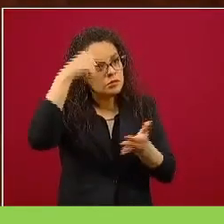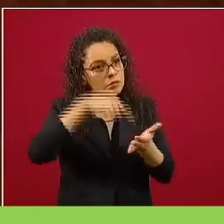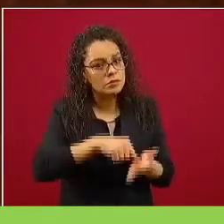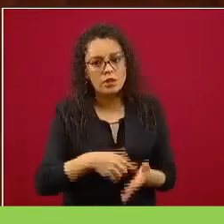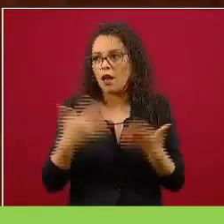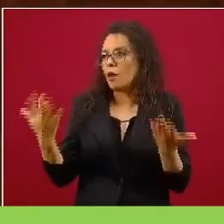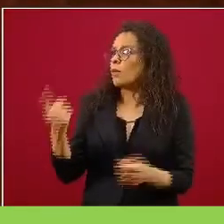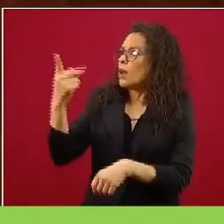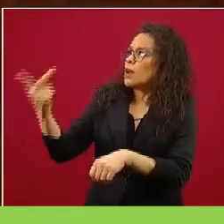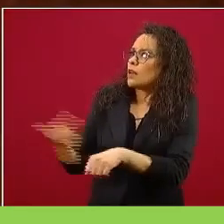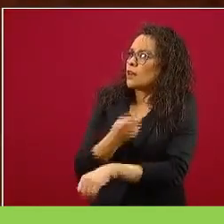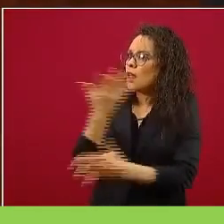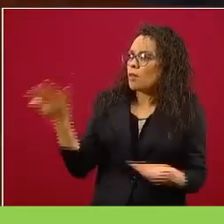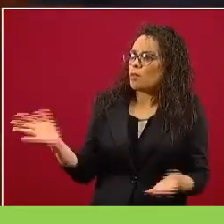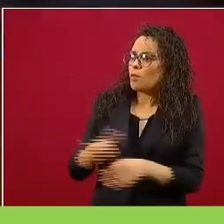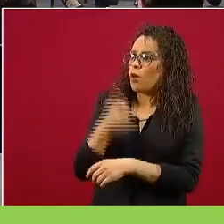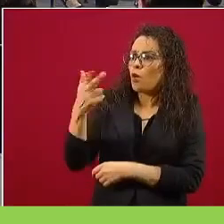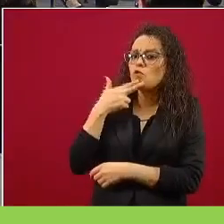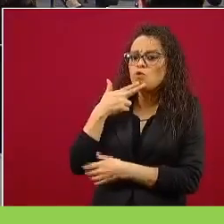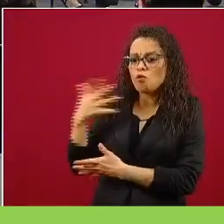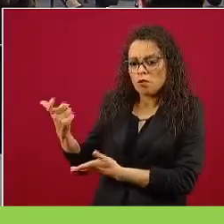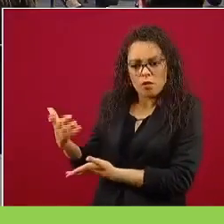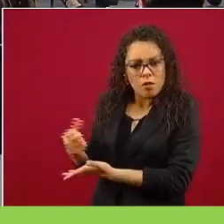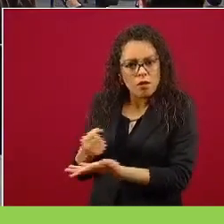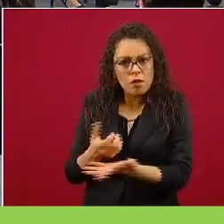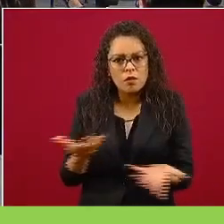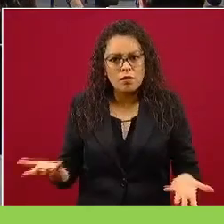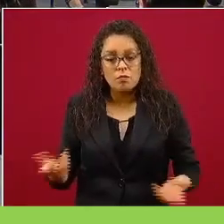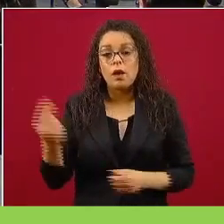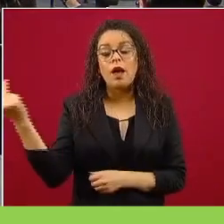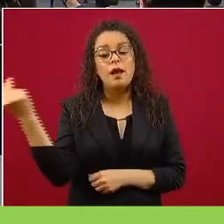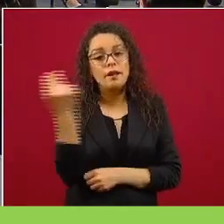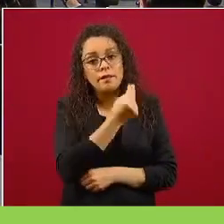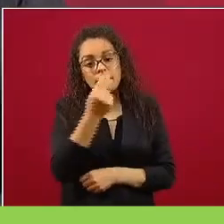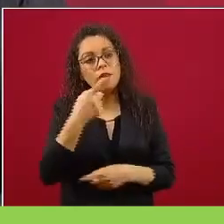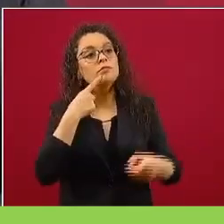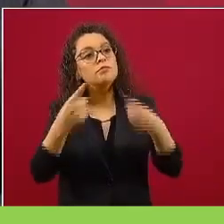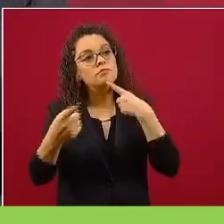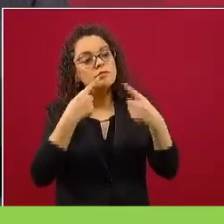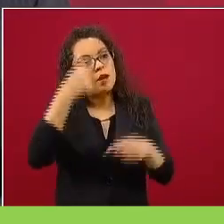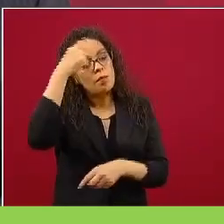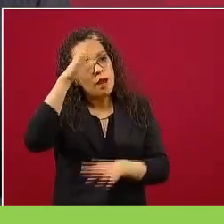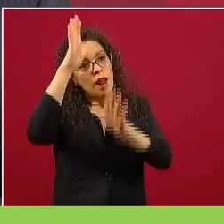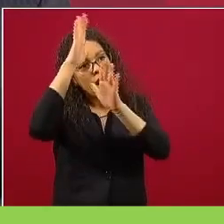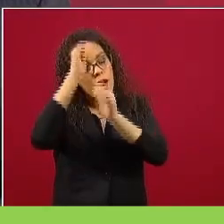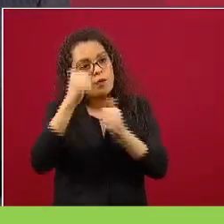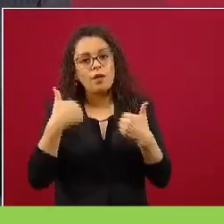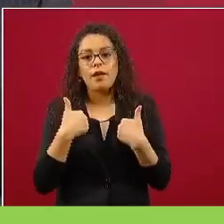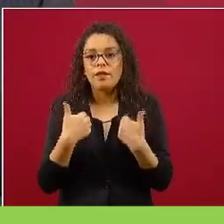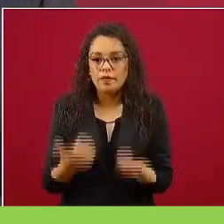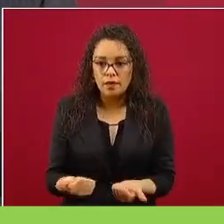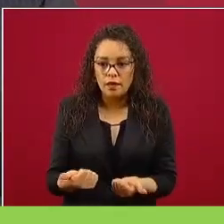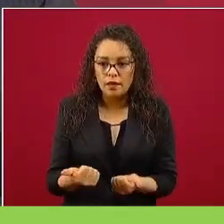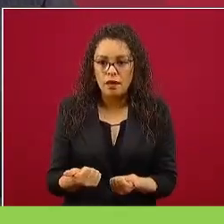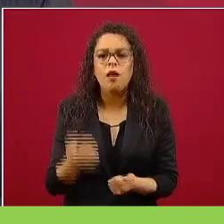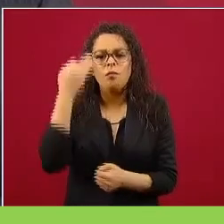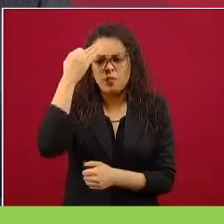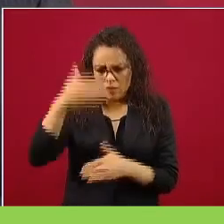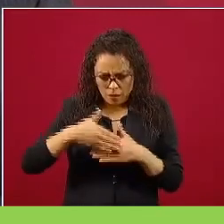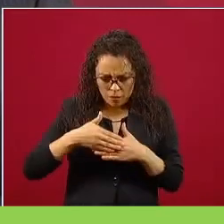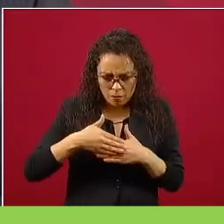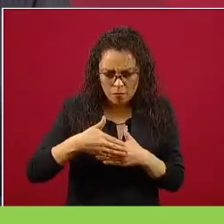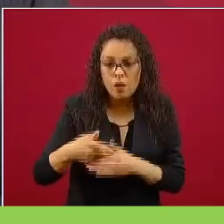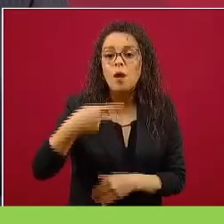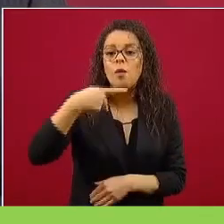¿Está usando los recursos públicos? llegarse a un acuerdo, tiene que llegarse a un acuerdo. A lo mejor va a pasar tiempo, pero todo se